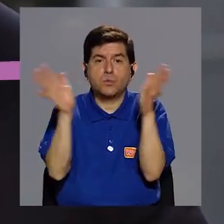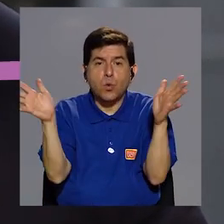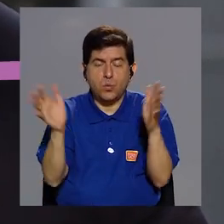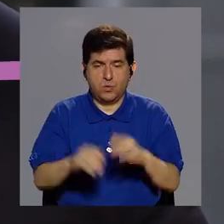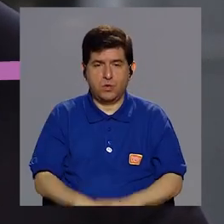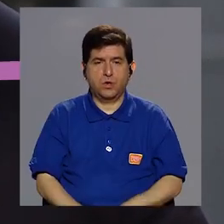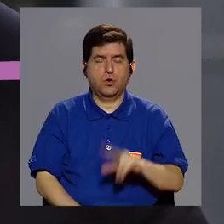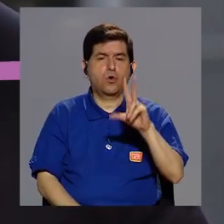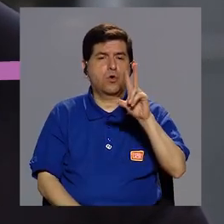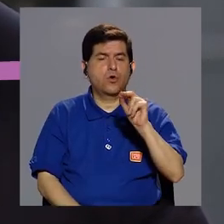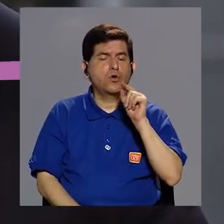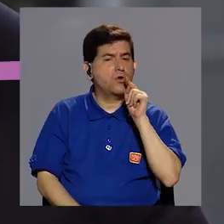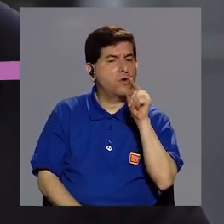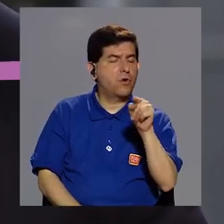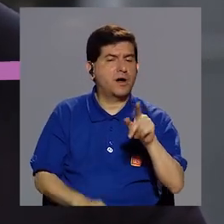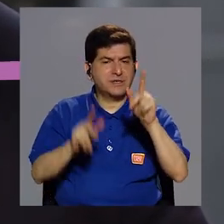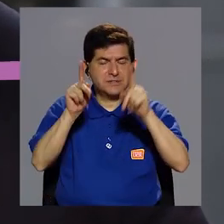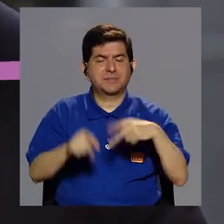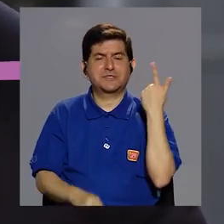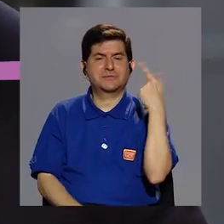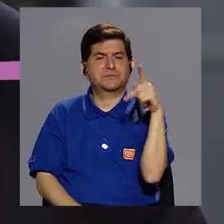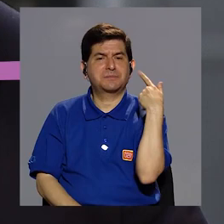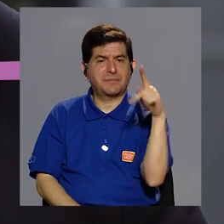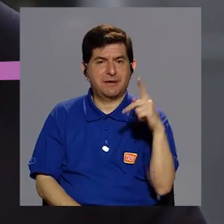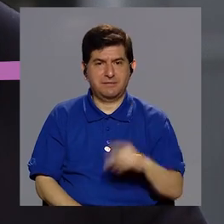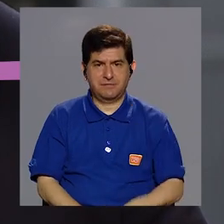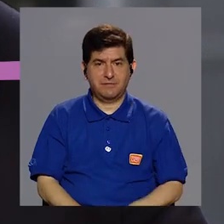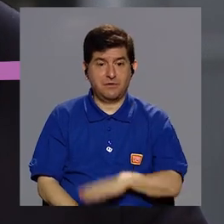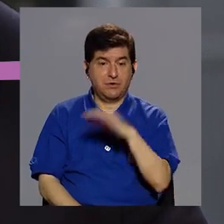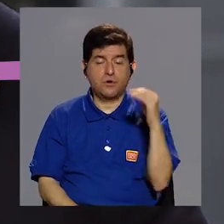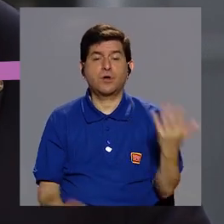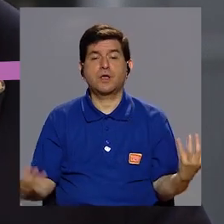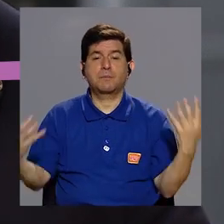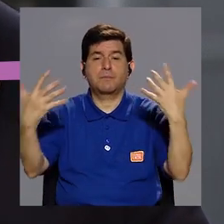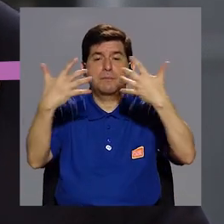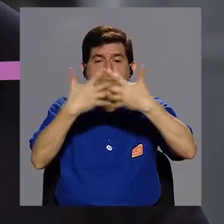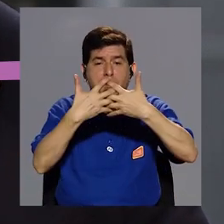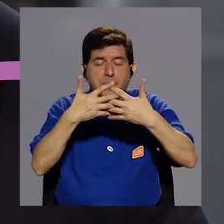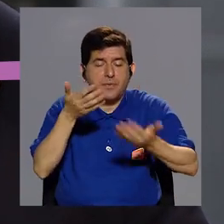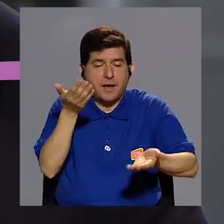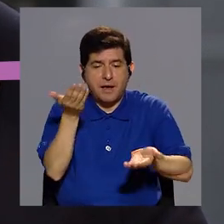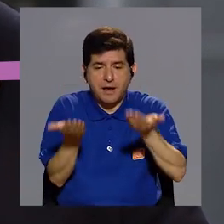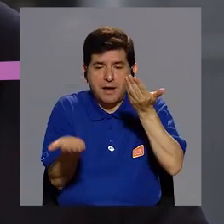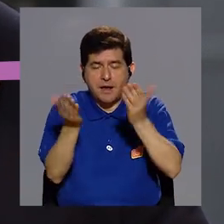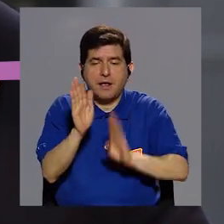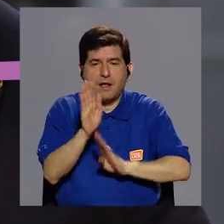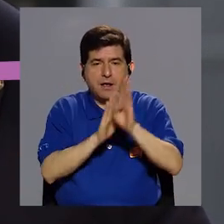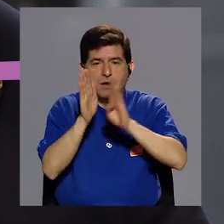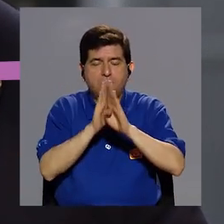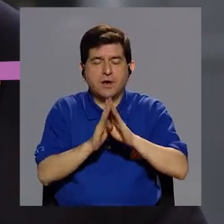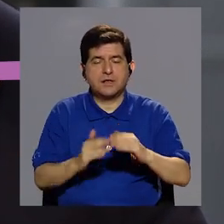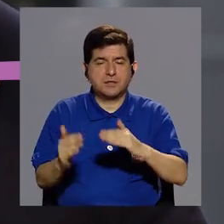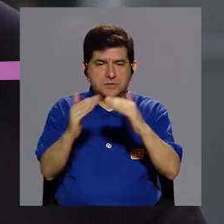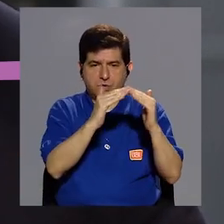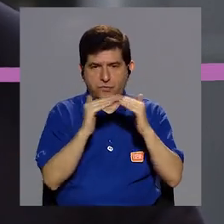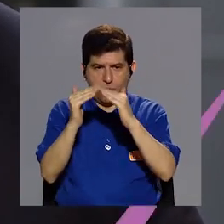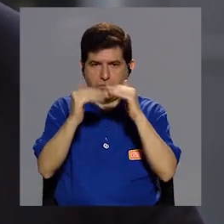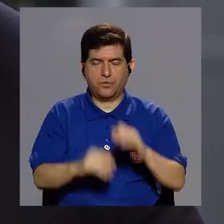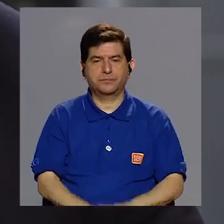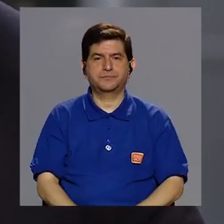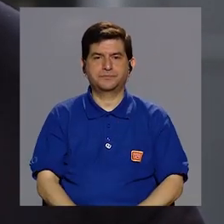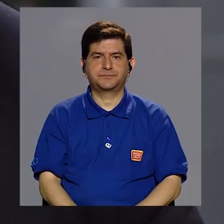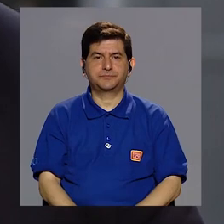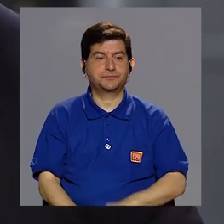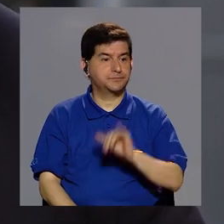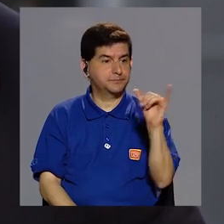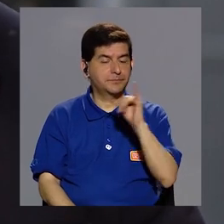público que no les ponga en riesgo y que esté en armonía, en balance con el desarrollo urbano.